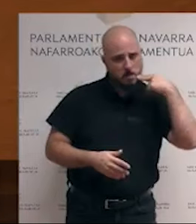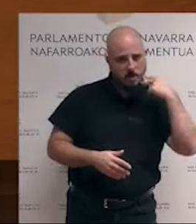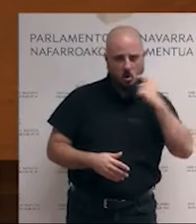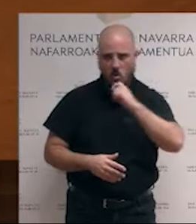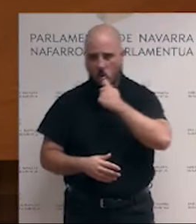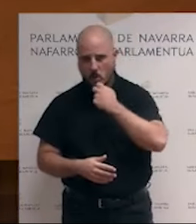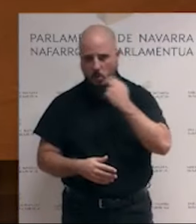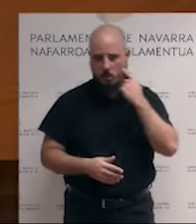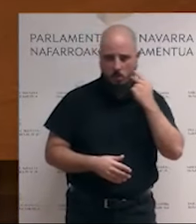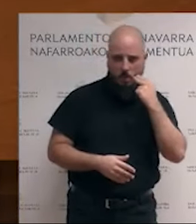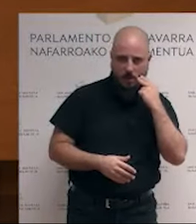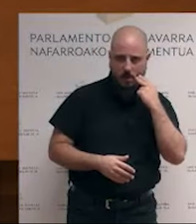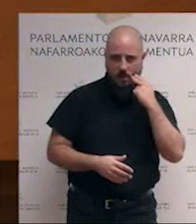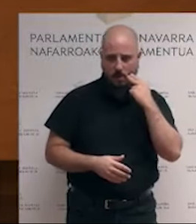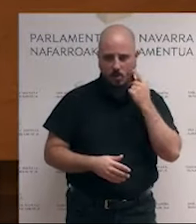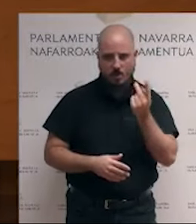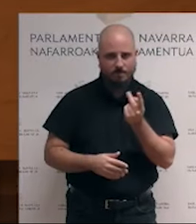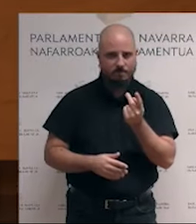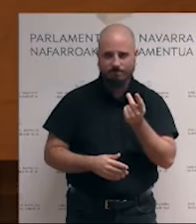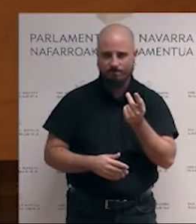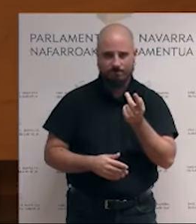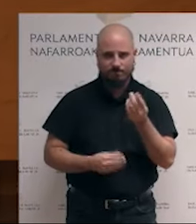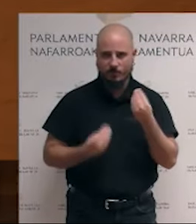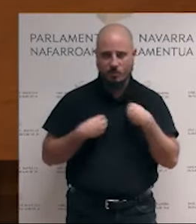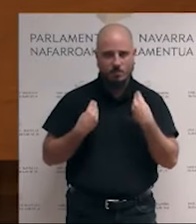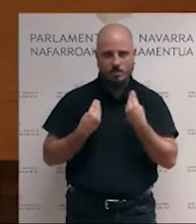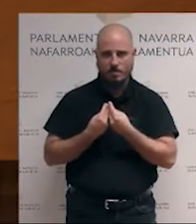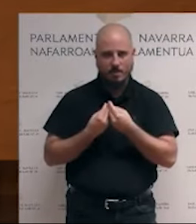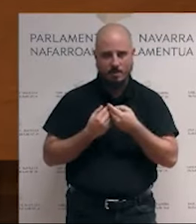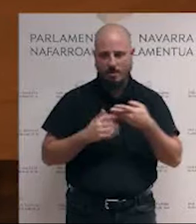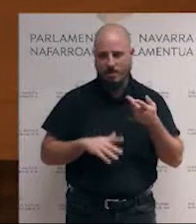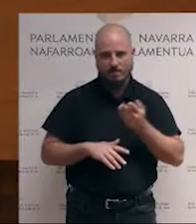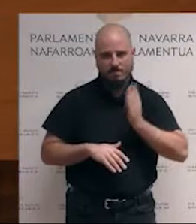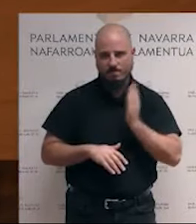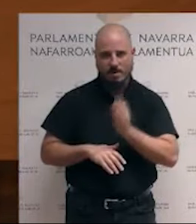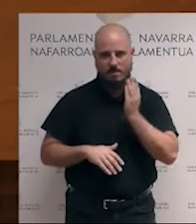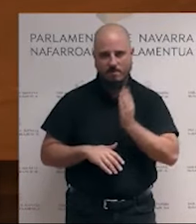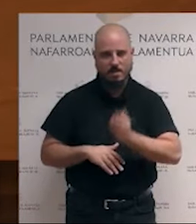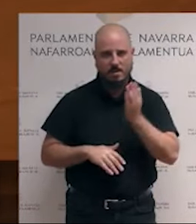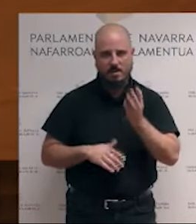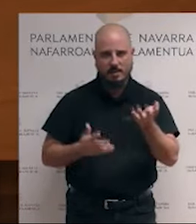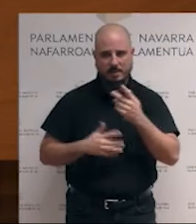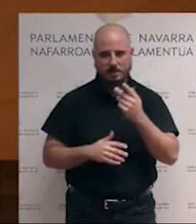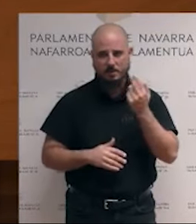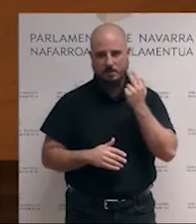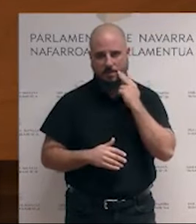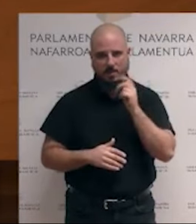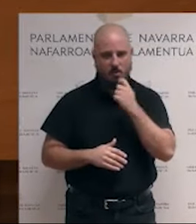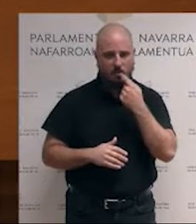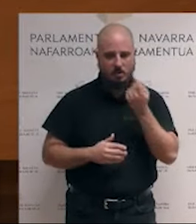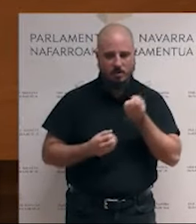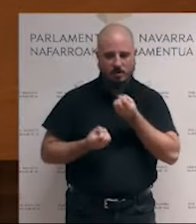miedo. Grandes obstáculos para la convivencia. ¿Qué otra cosa que el miedo y el odio pueden generar expresiones como